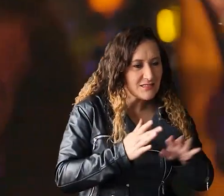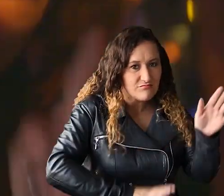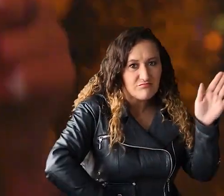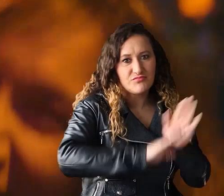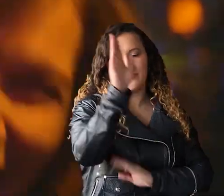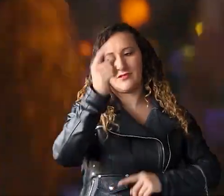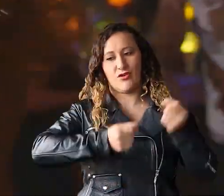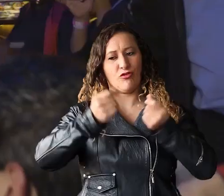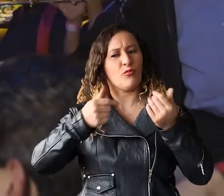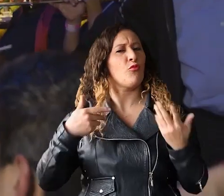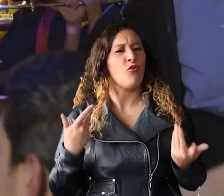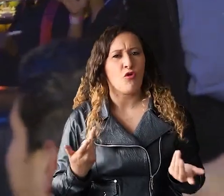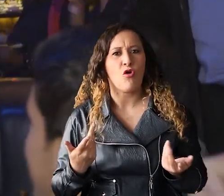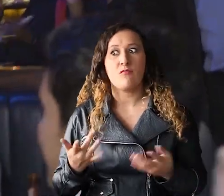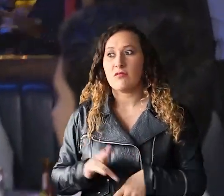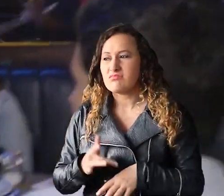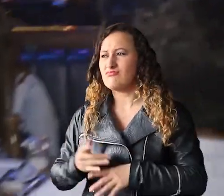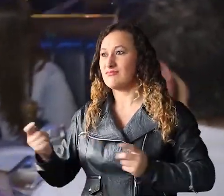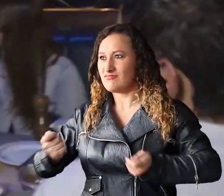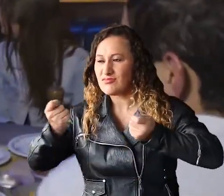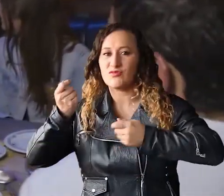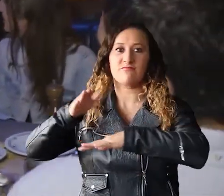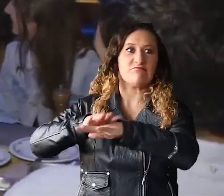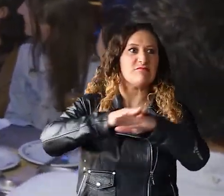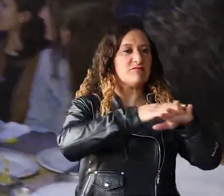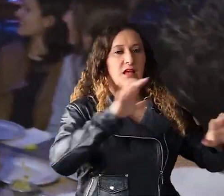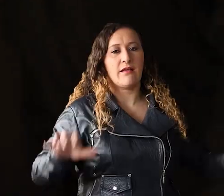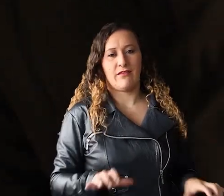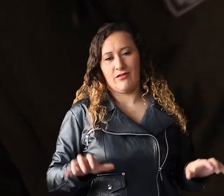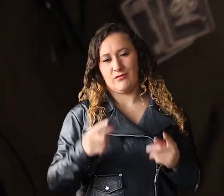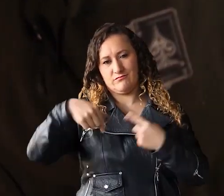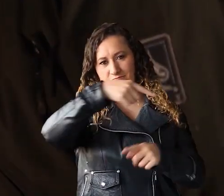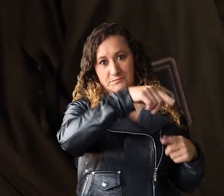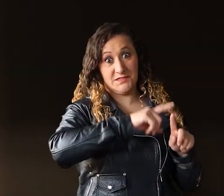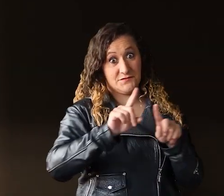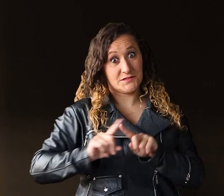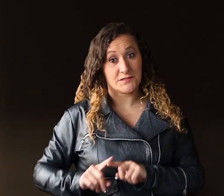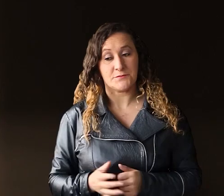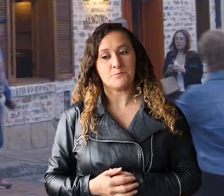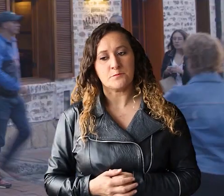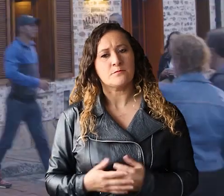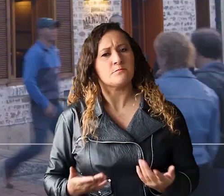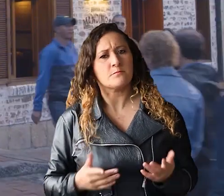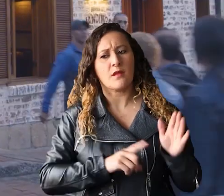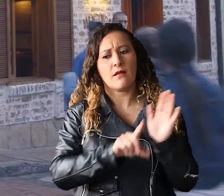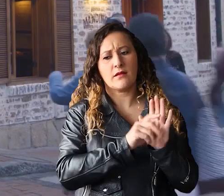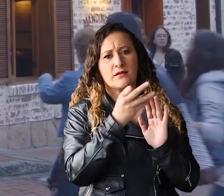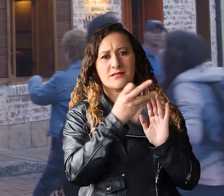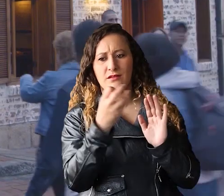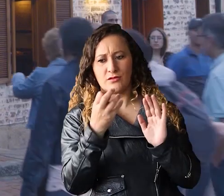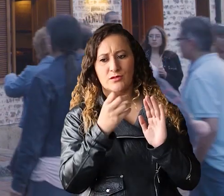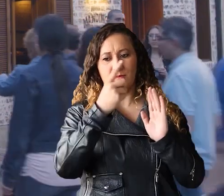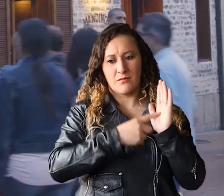ciudad a través de la gestión y promoción de la actividad turística. Desde la expedición de la Ley 300 de